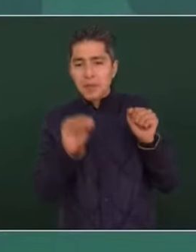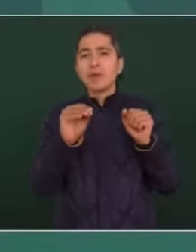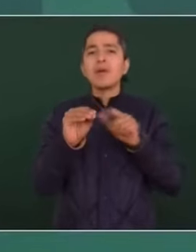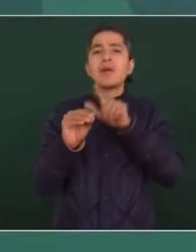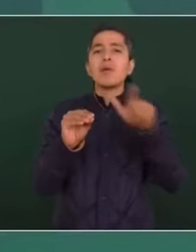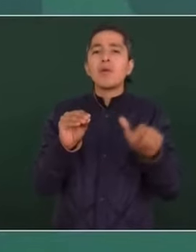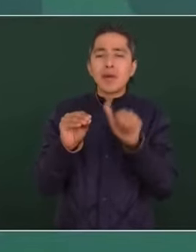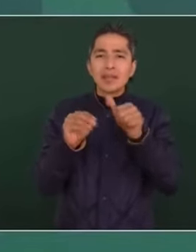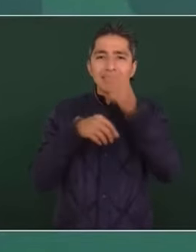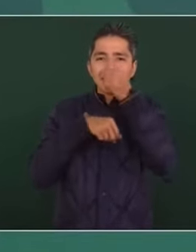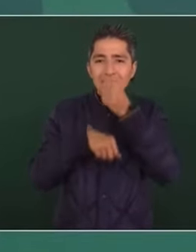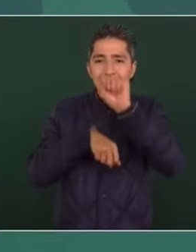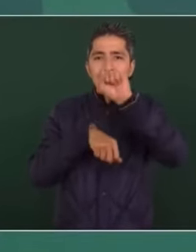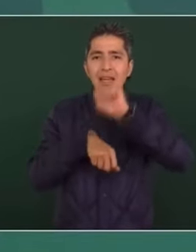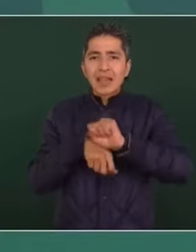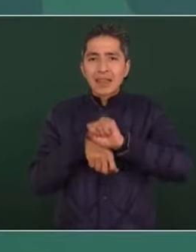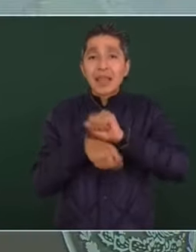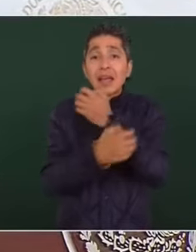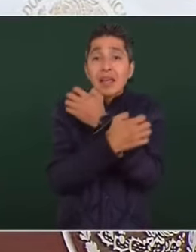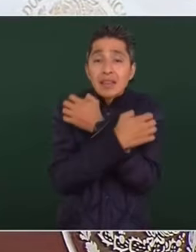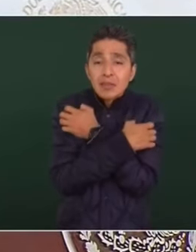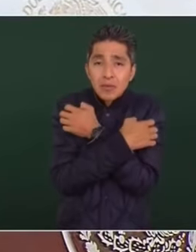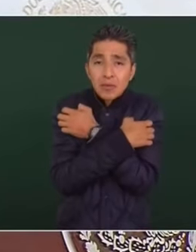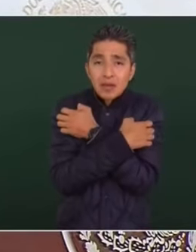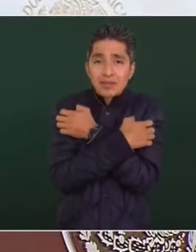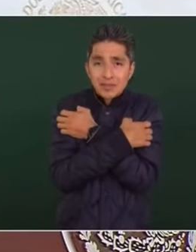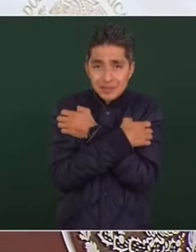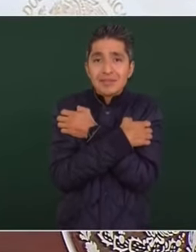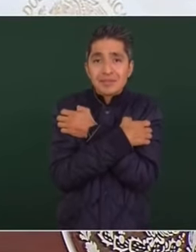secretario de Educación.